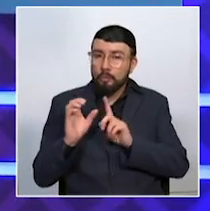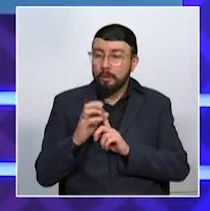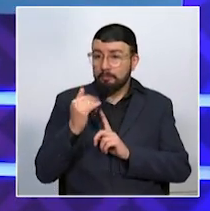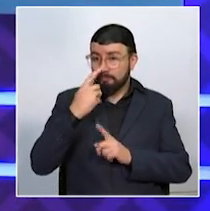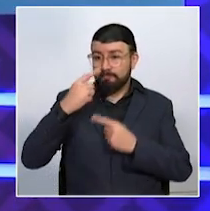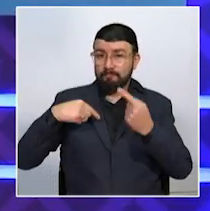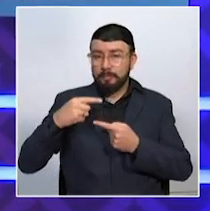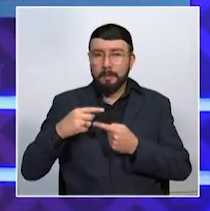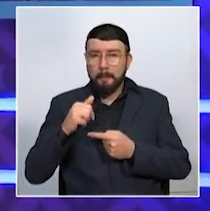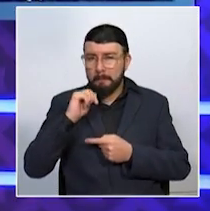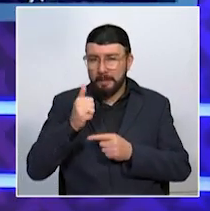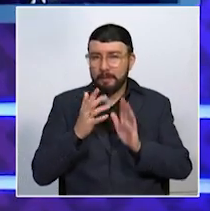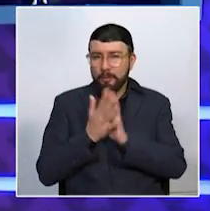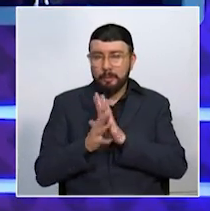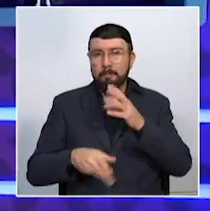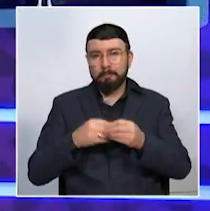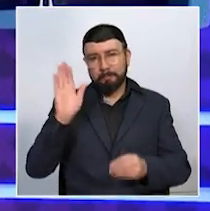más información. Feliz noche para todos.